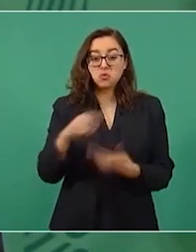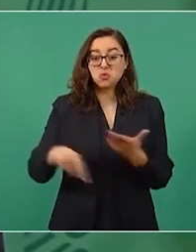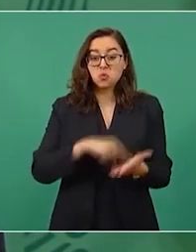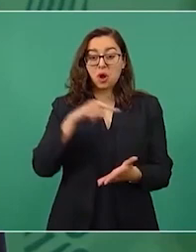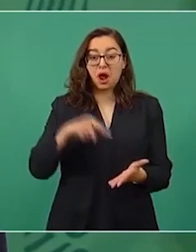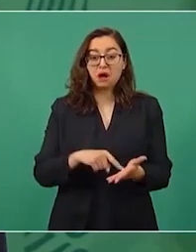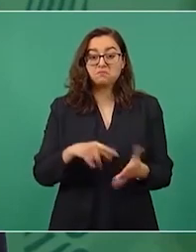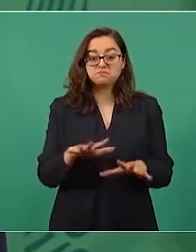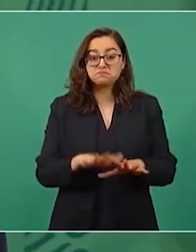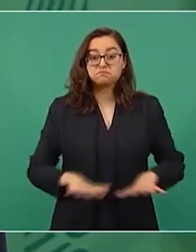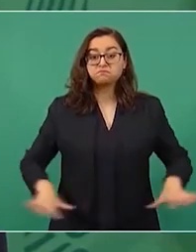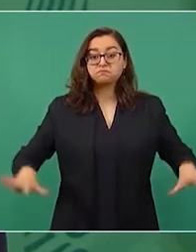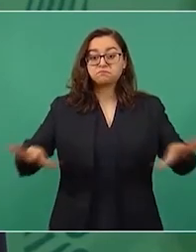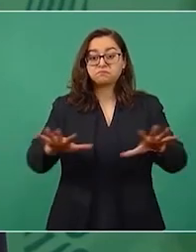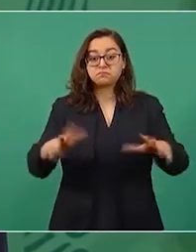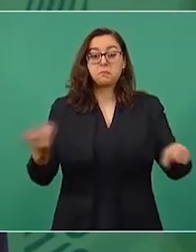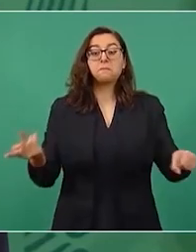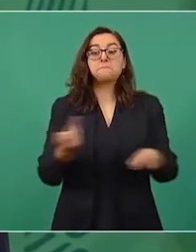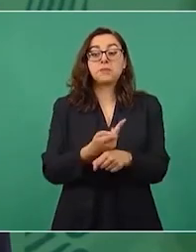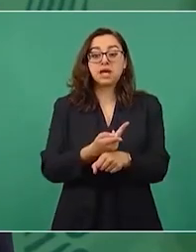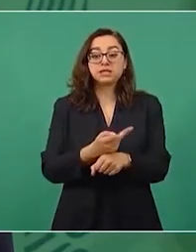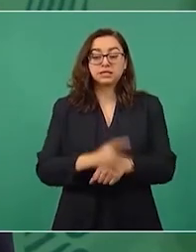repente llega uno a una ciudad,